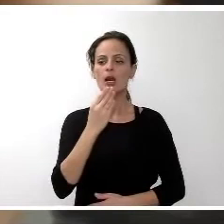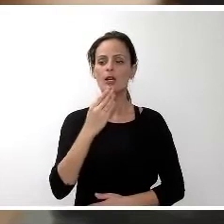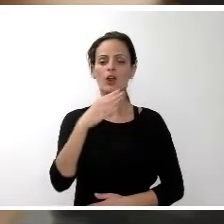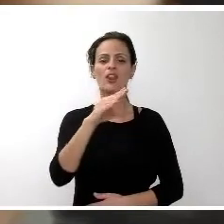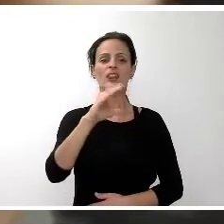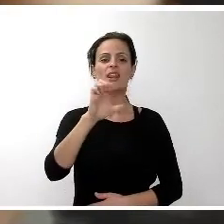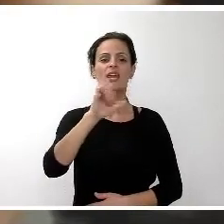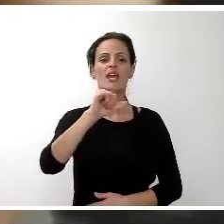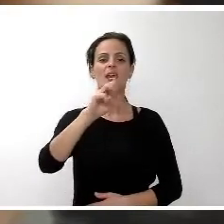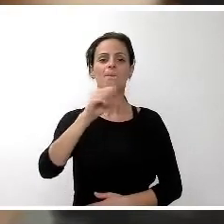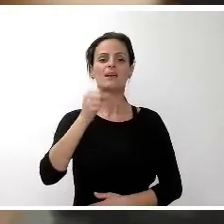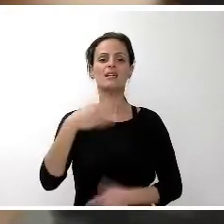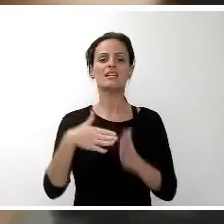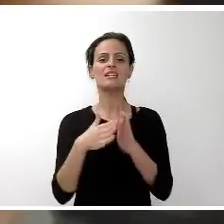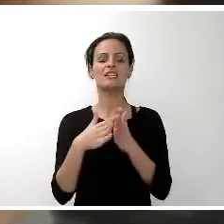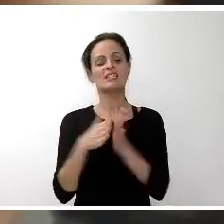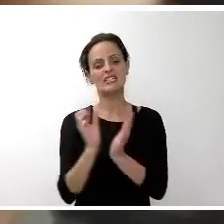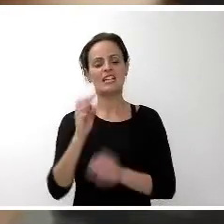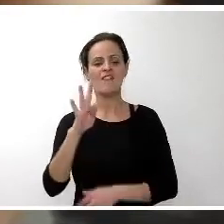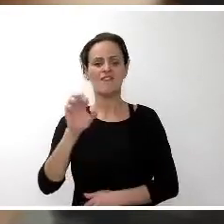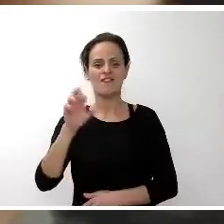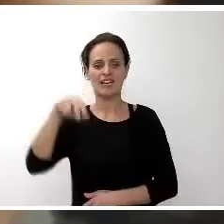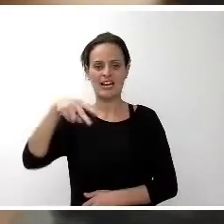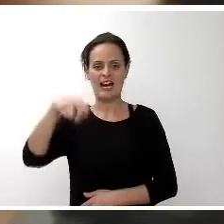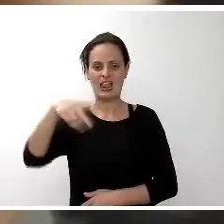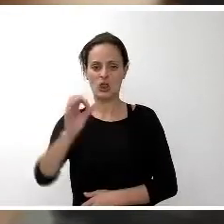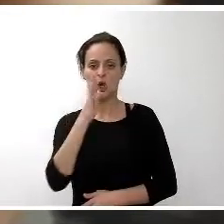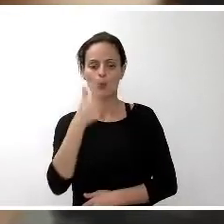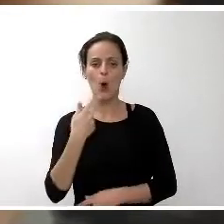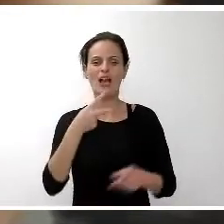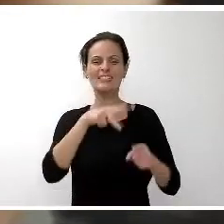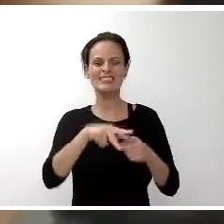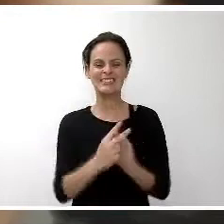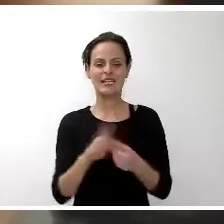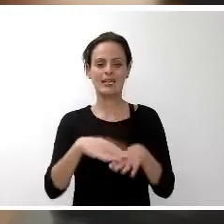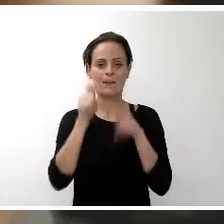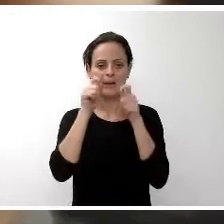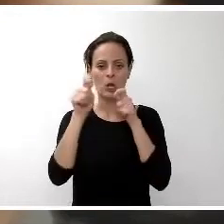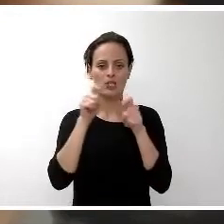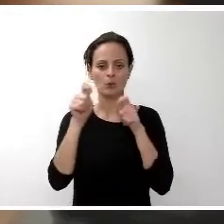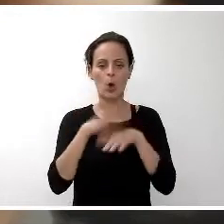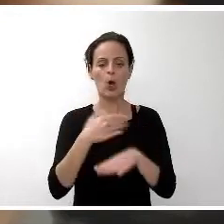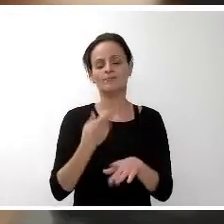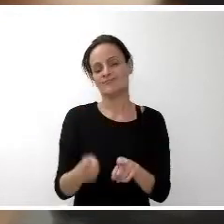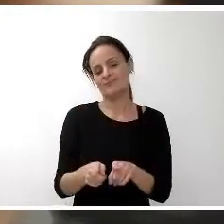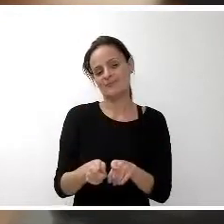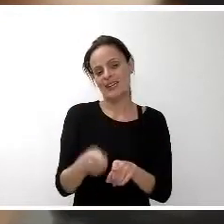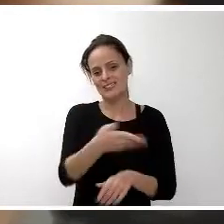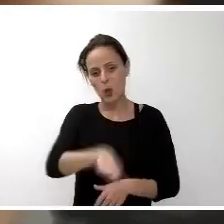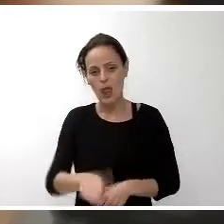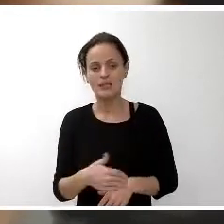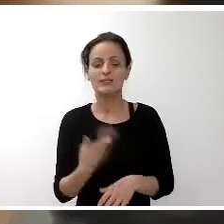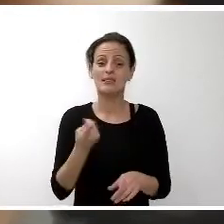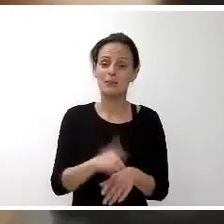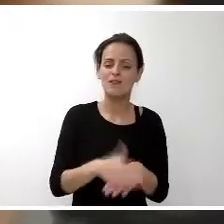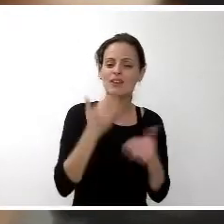Fernando por el taller de periodismo escolar que han realizado a lo largo de estos meses. Felicitarte a ti y a tus compañeros por